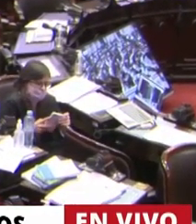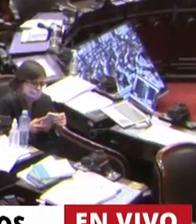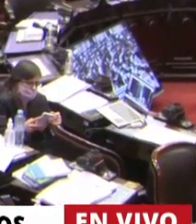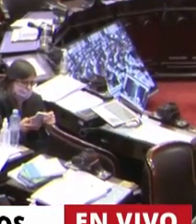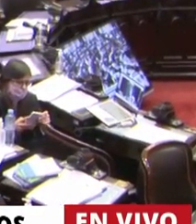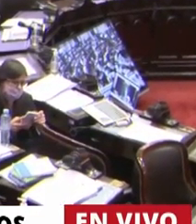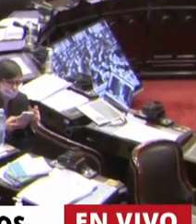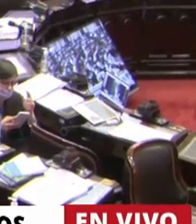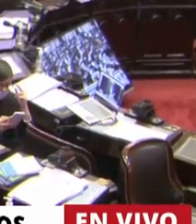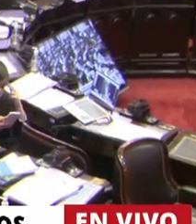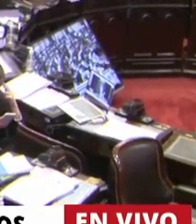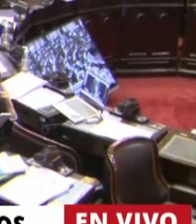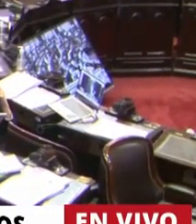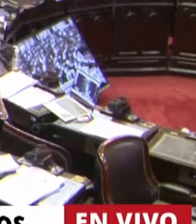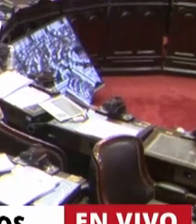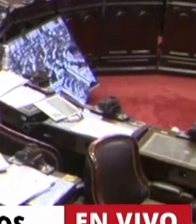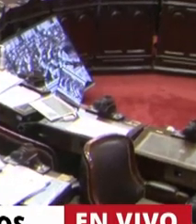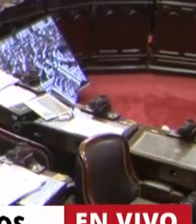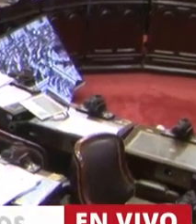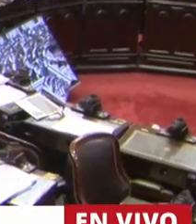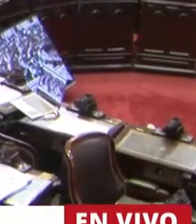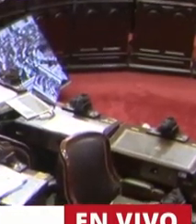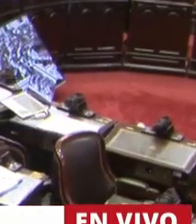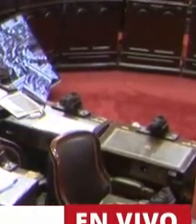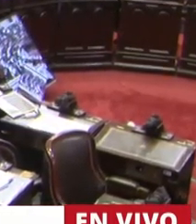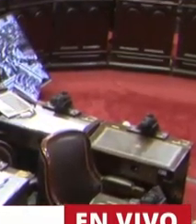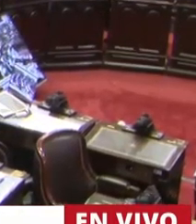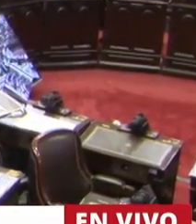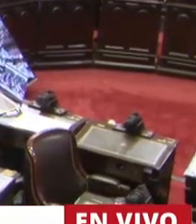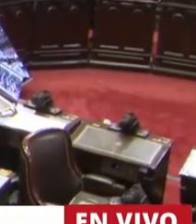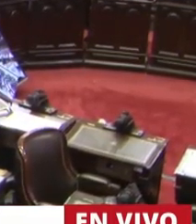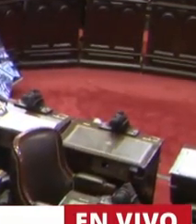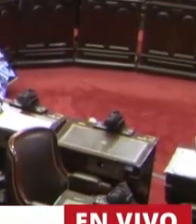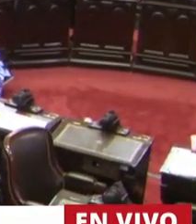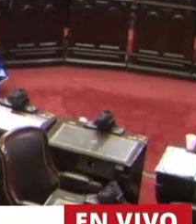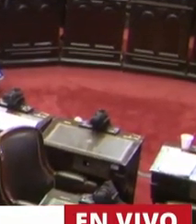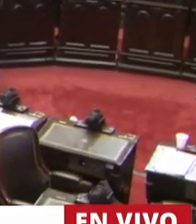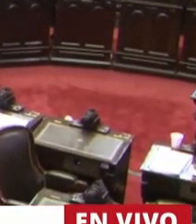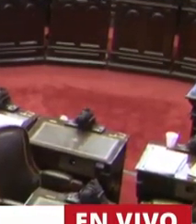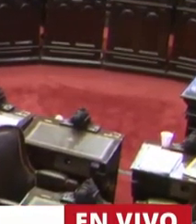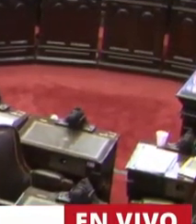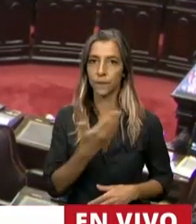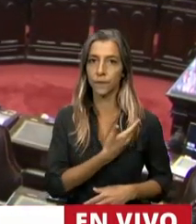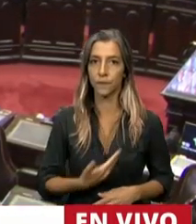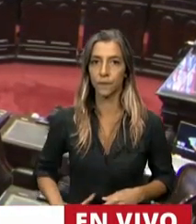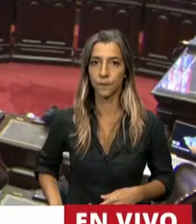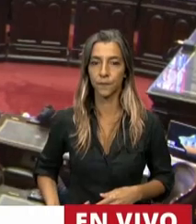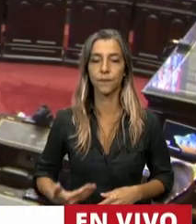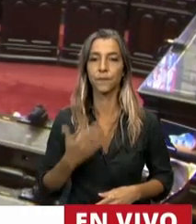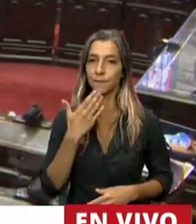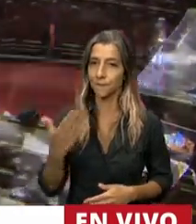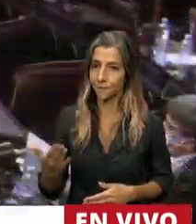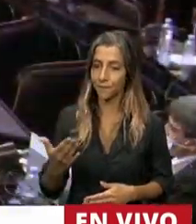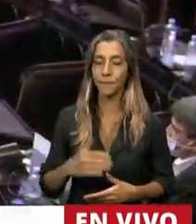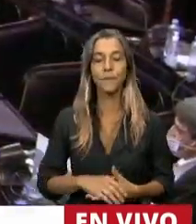Gracias, señor Presidente. Bueno, en primer lugar quisiera referirme a tener en contexto lo que significa el